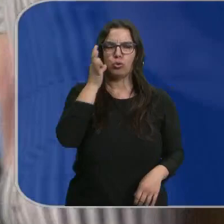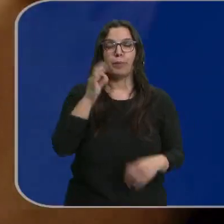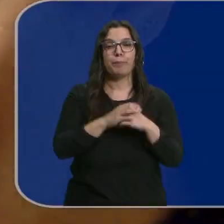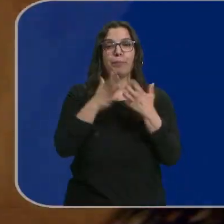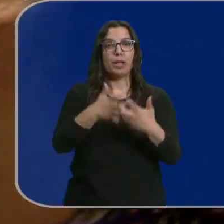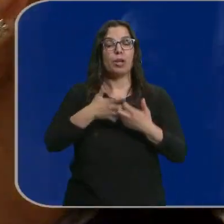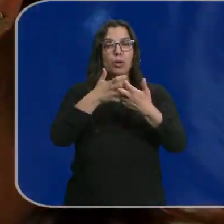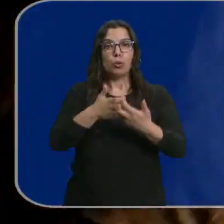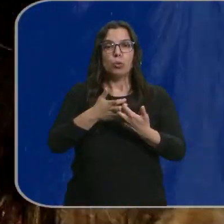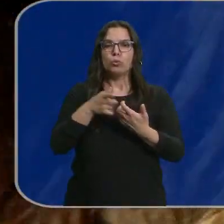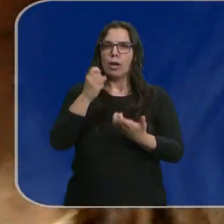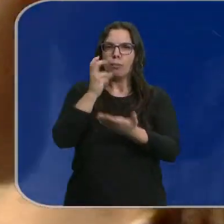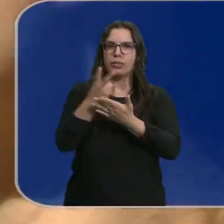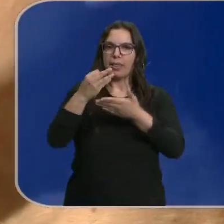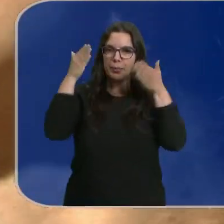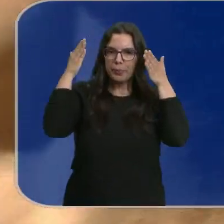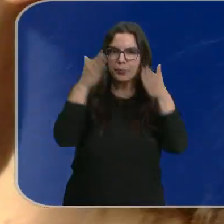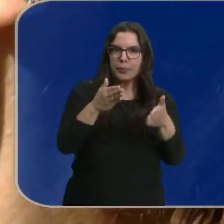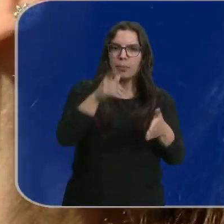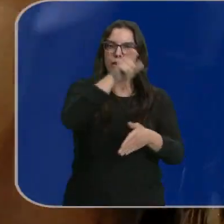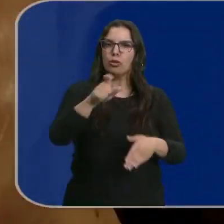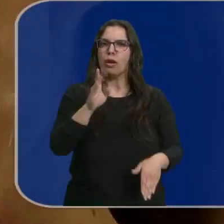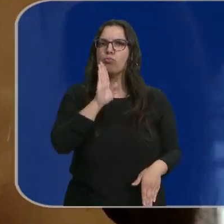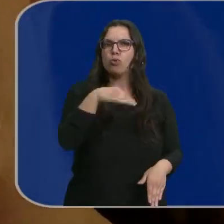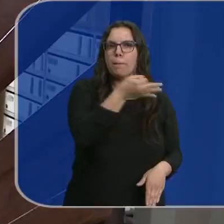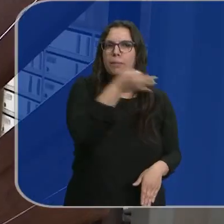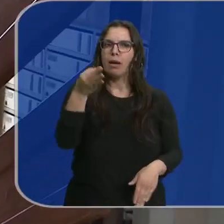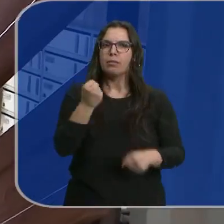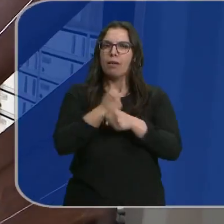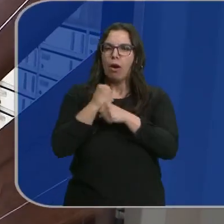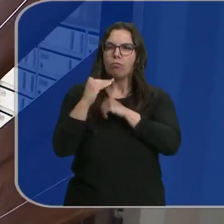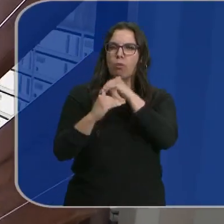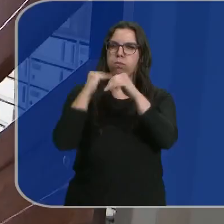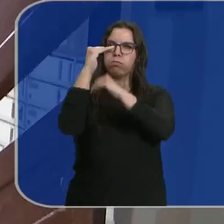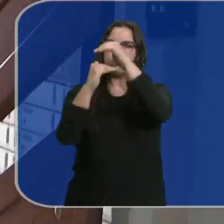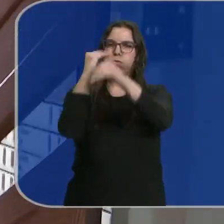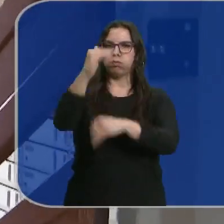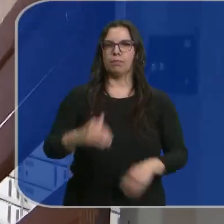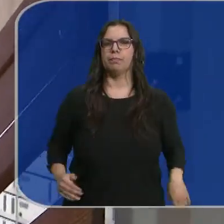Una lucha que apuestan se centre en la idoneidad y que se trabaje peldaño a peldaño.